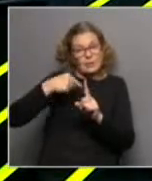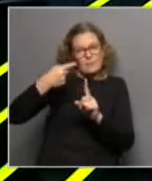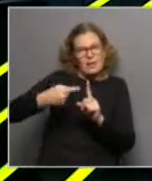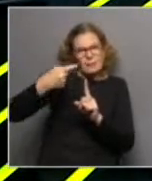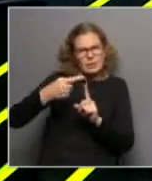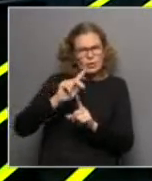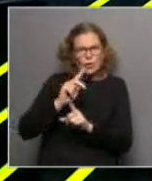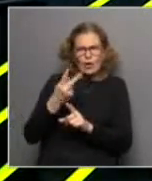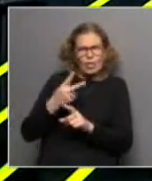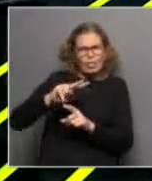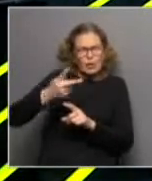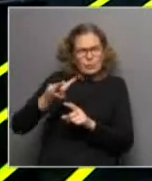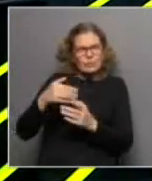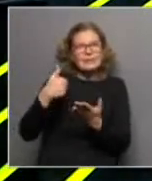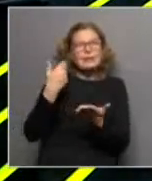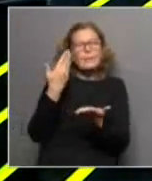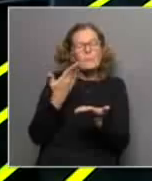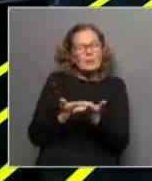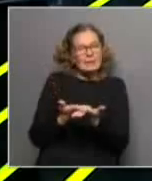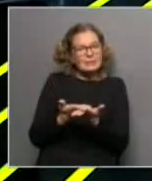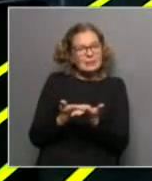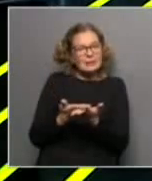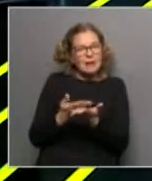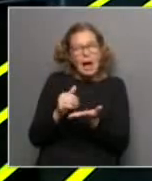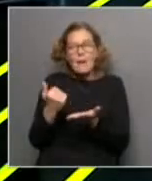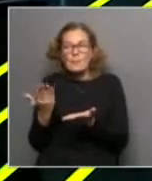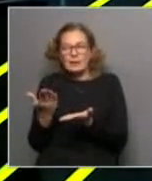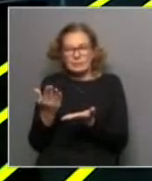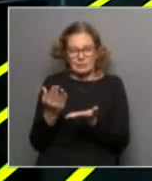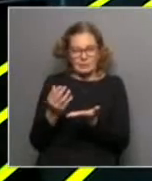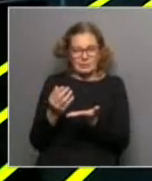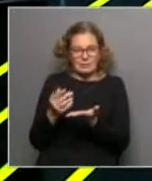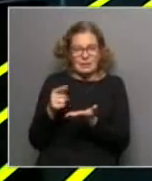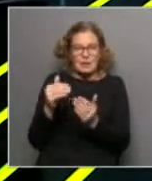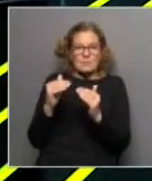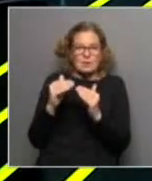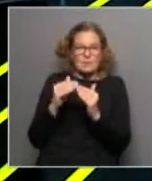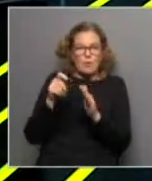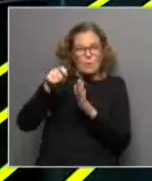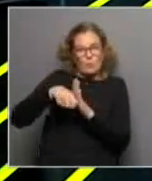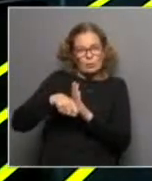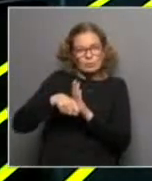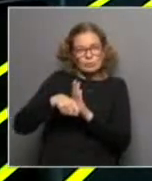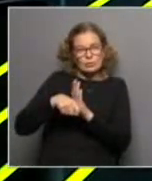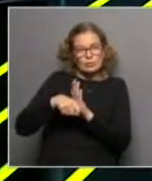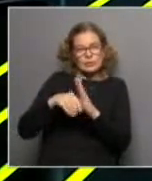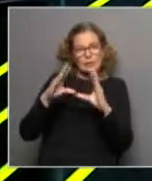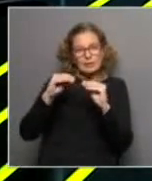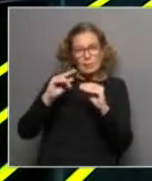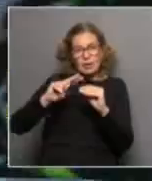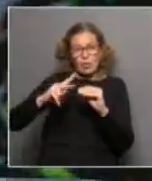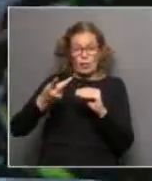recibir el doble, sino que se plantea una partida extra, por decirlo de una manera, del mismo monto que la tarjeta, por eso creo que se habla de la